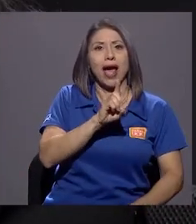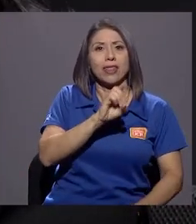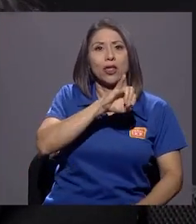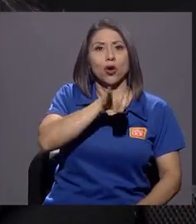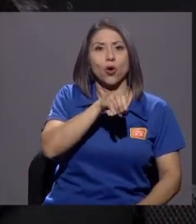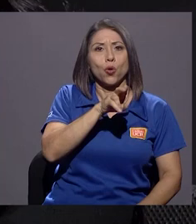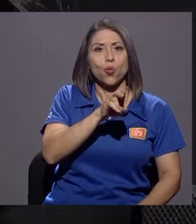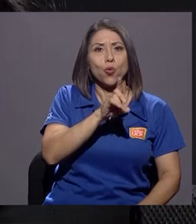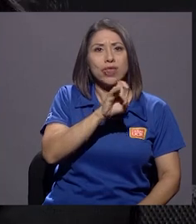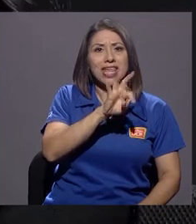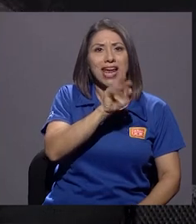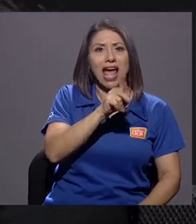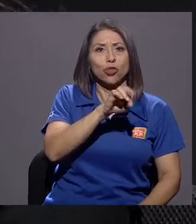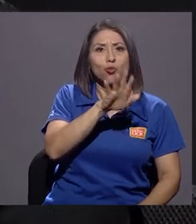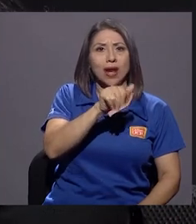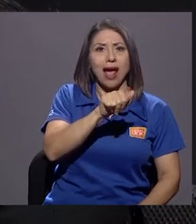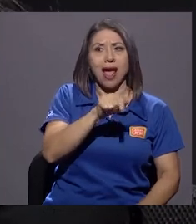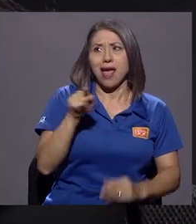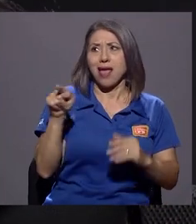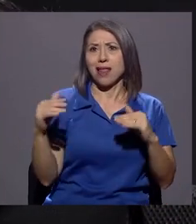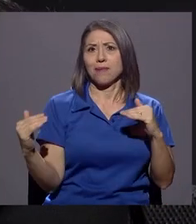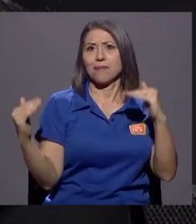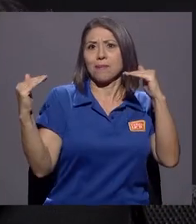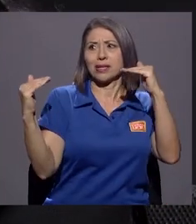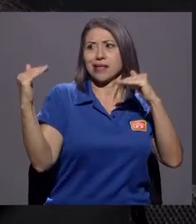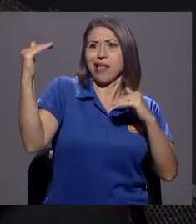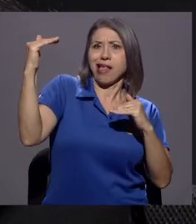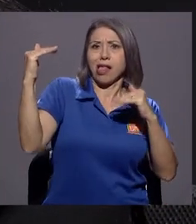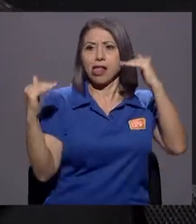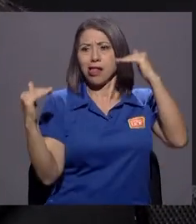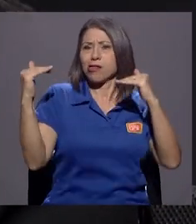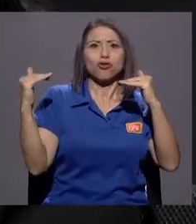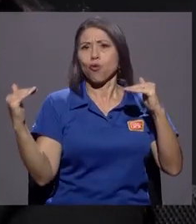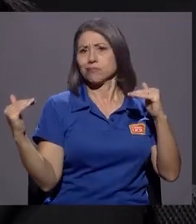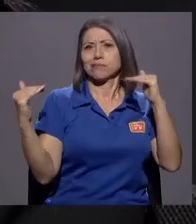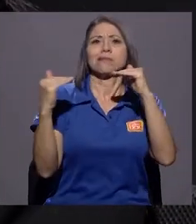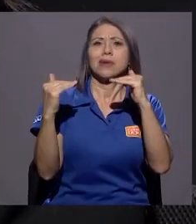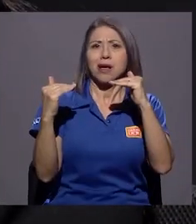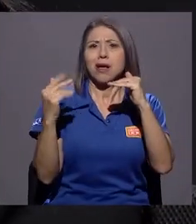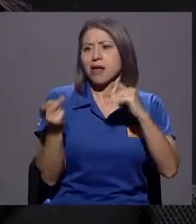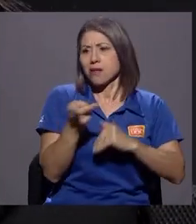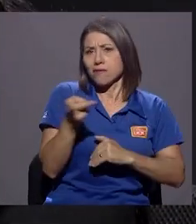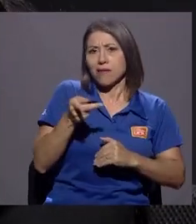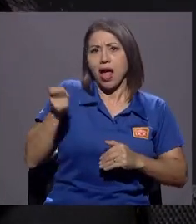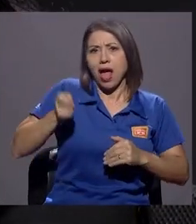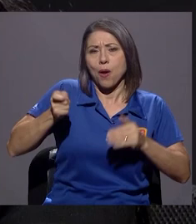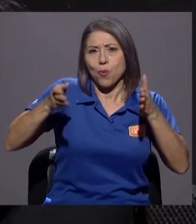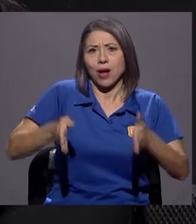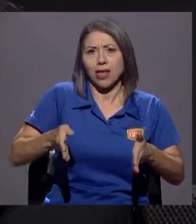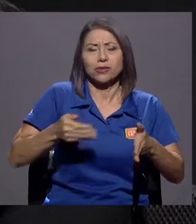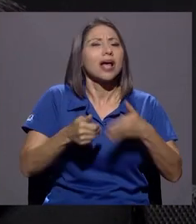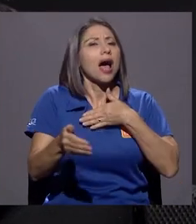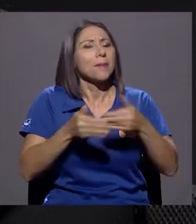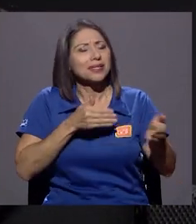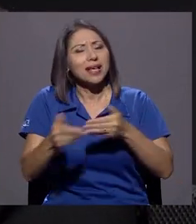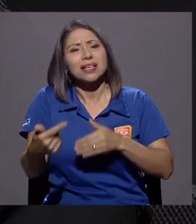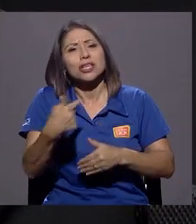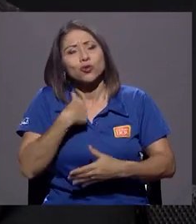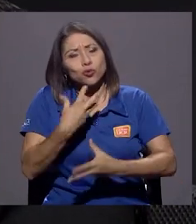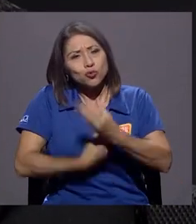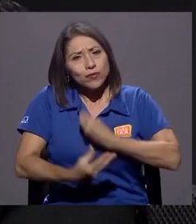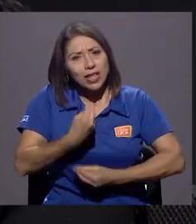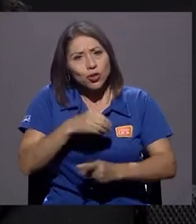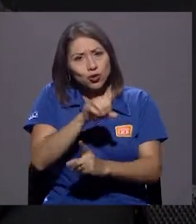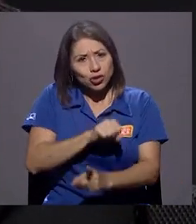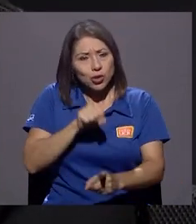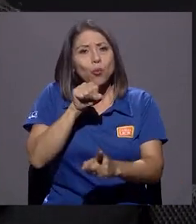compañeros, los dos somos abogados, abogada, y a pesar de eso y de que yo era quien estaba sufriendo la situación, acompañamiento a nivel